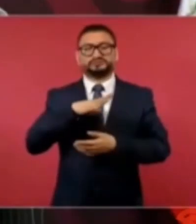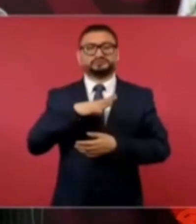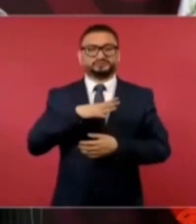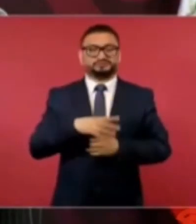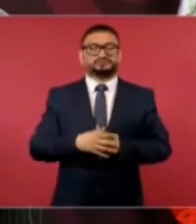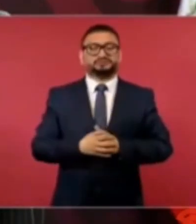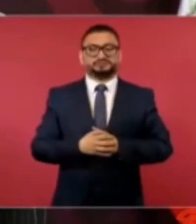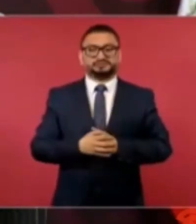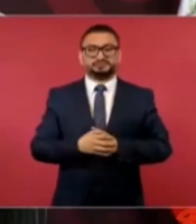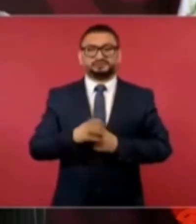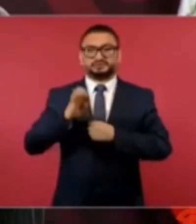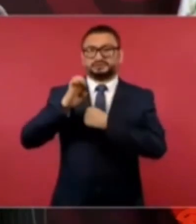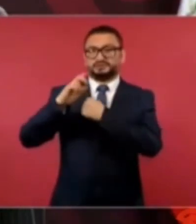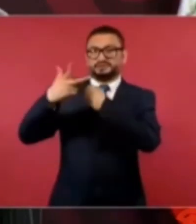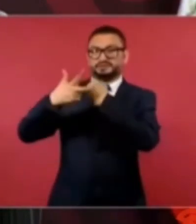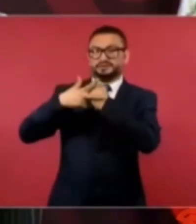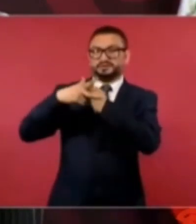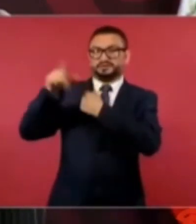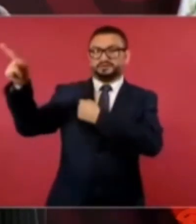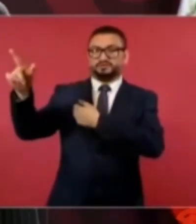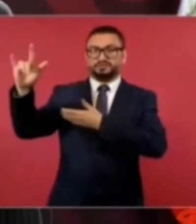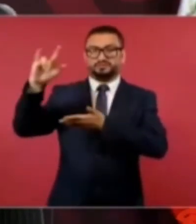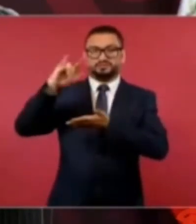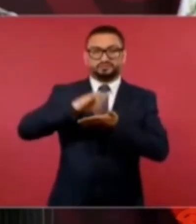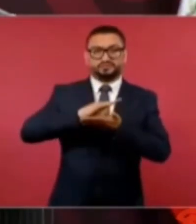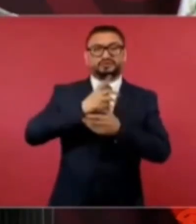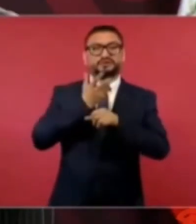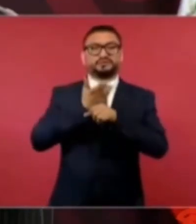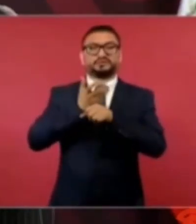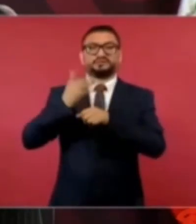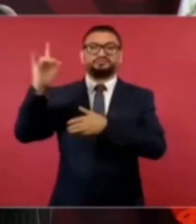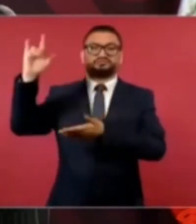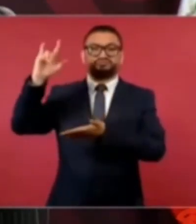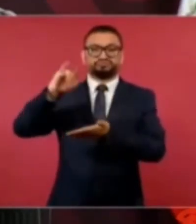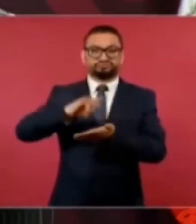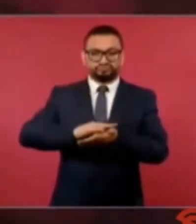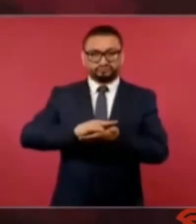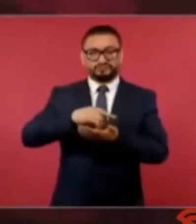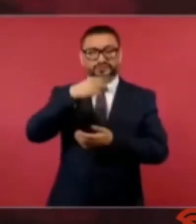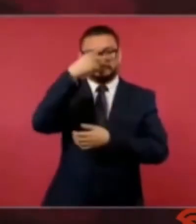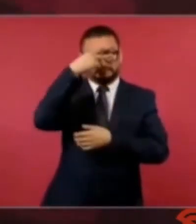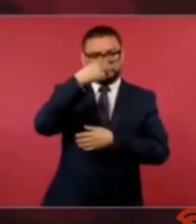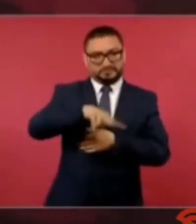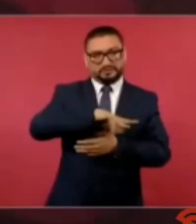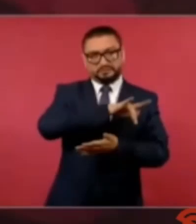de Europa y desde luego de Estados Unidos y de México